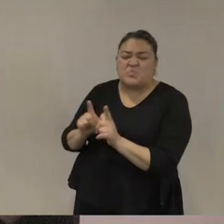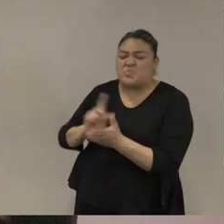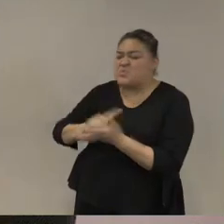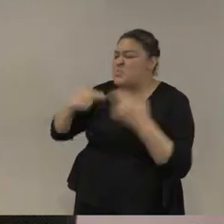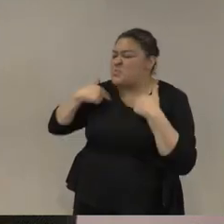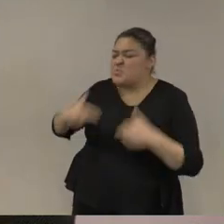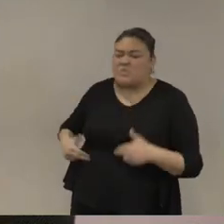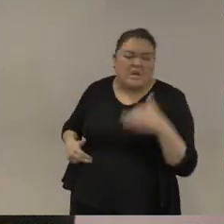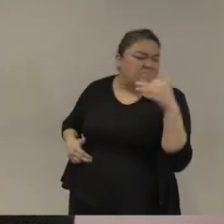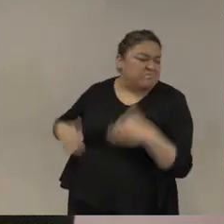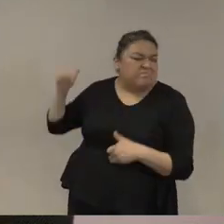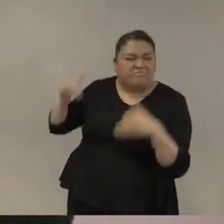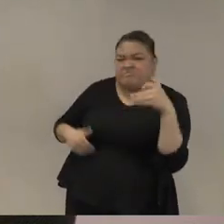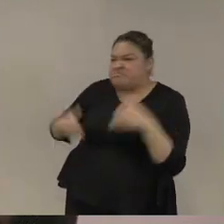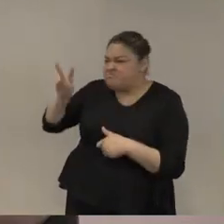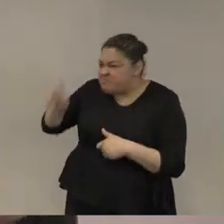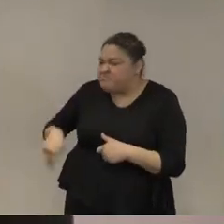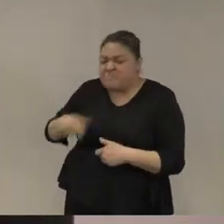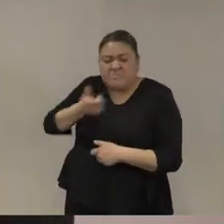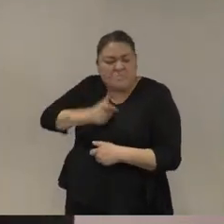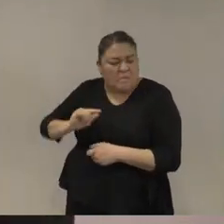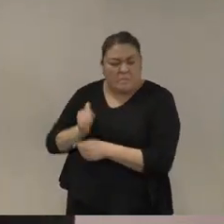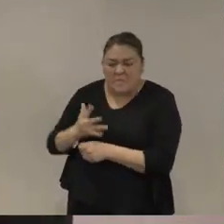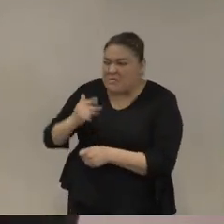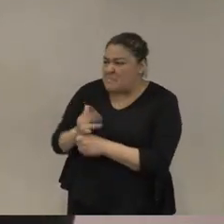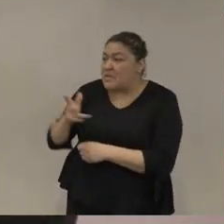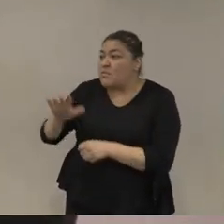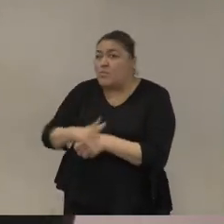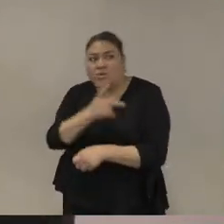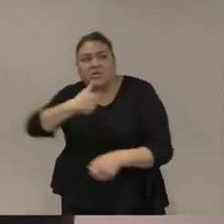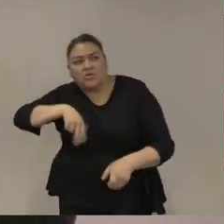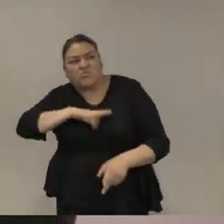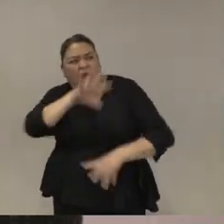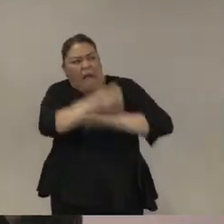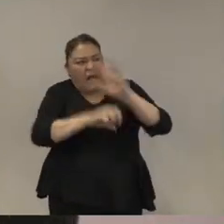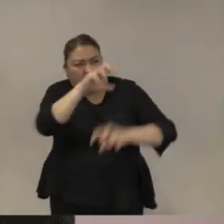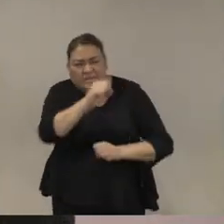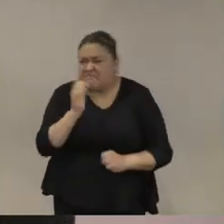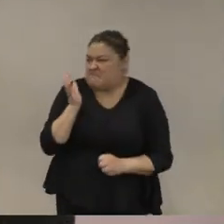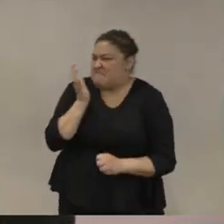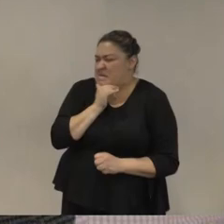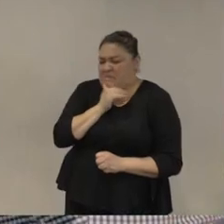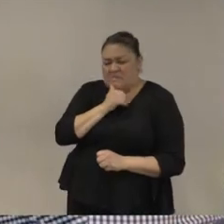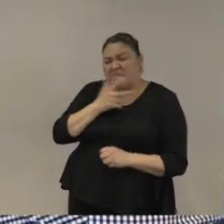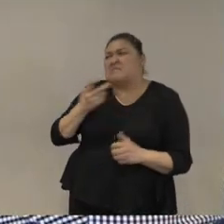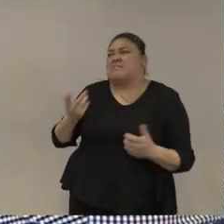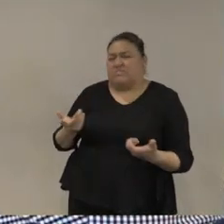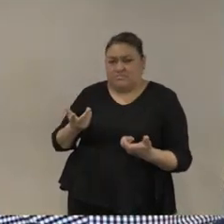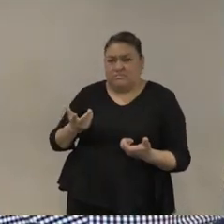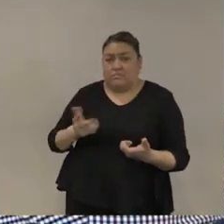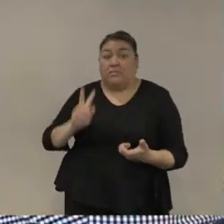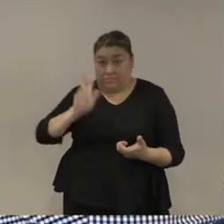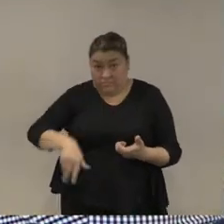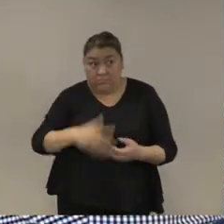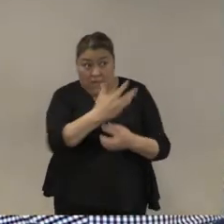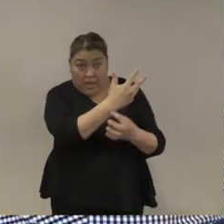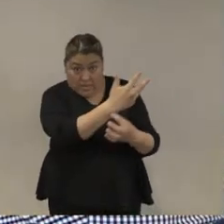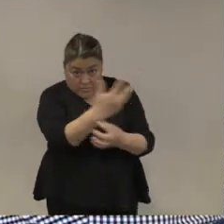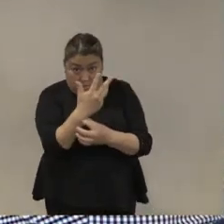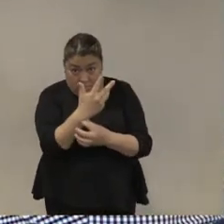narcotráfico no entenderían cuáles son los retos involucrados en esa tarea